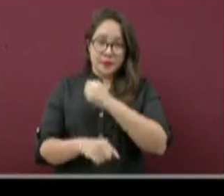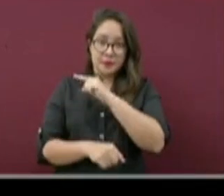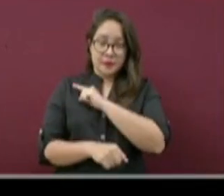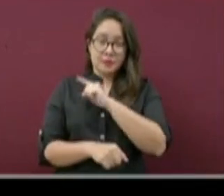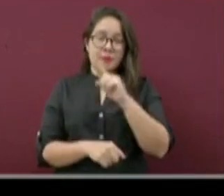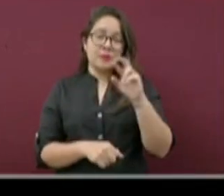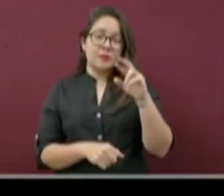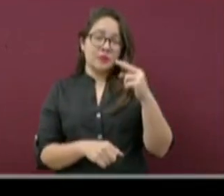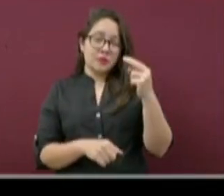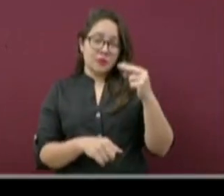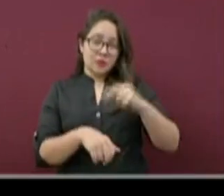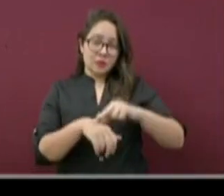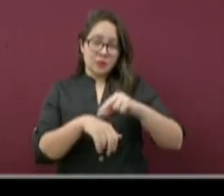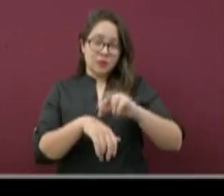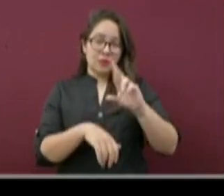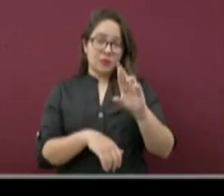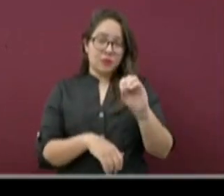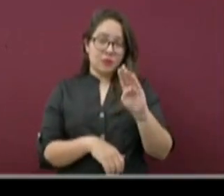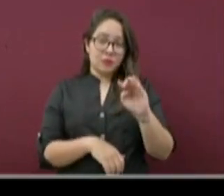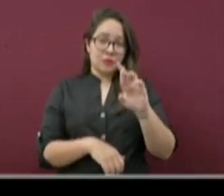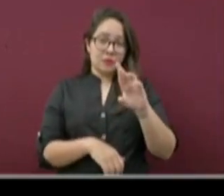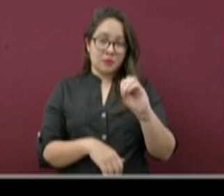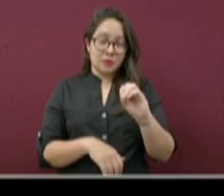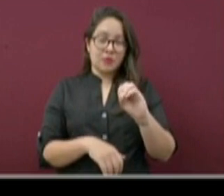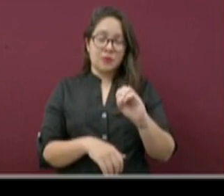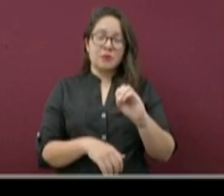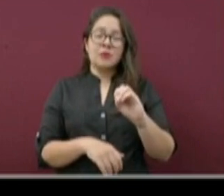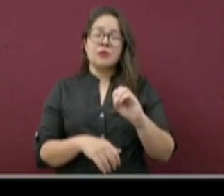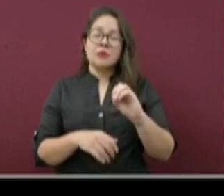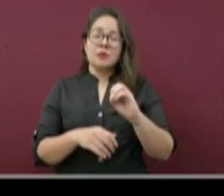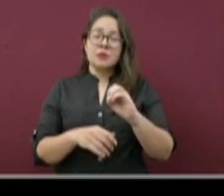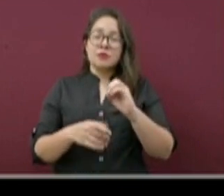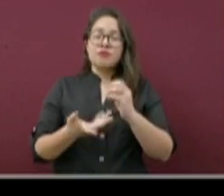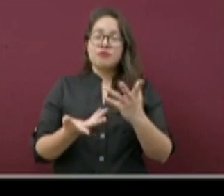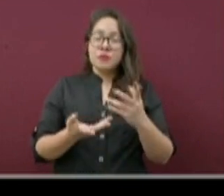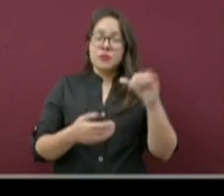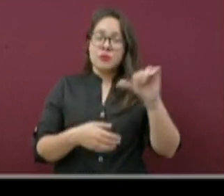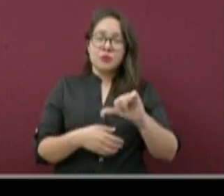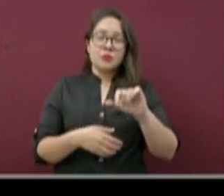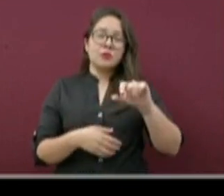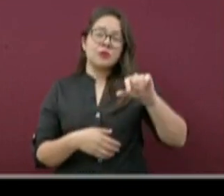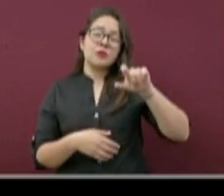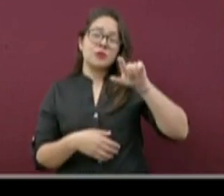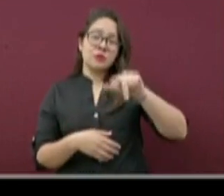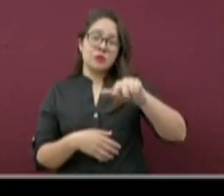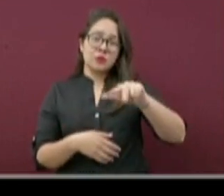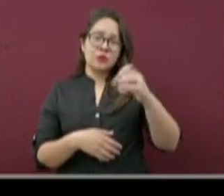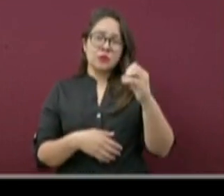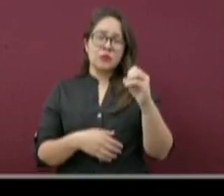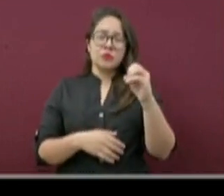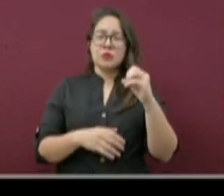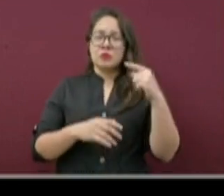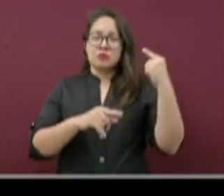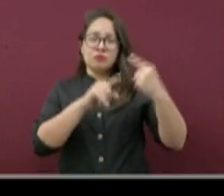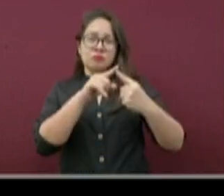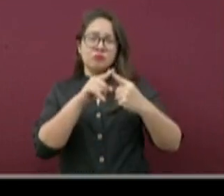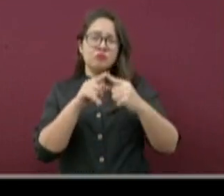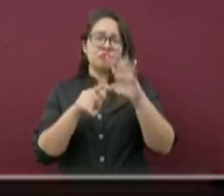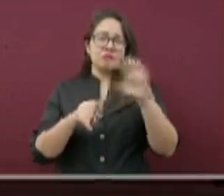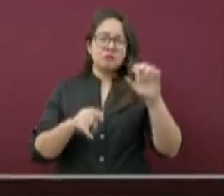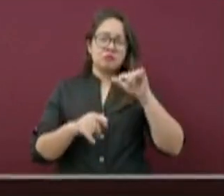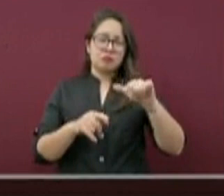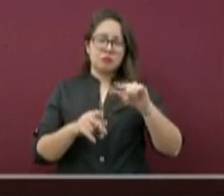hoy, 18 de octubre, les daremos el informe número 527 de la actualización sobre coronavirus en la entidad.